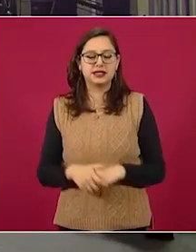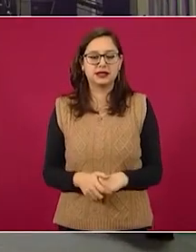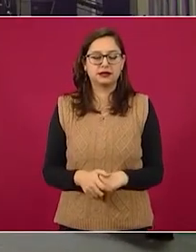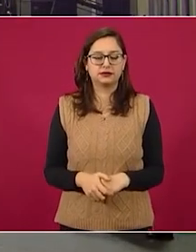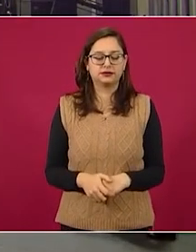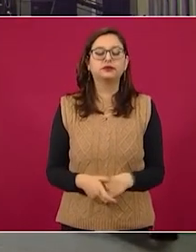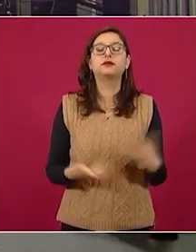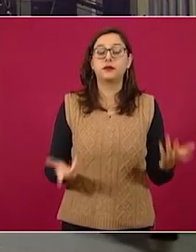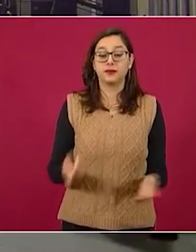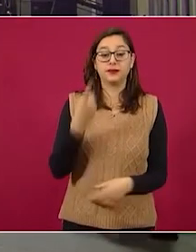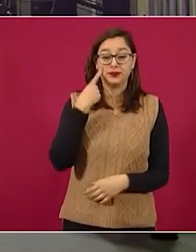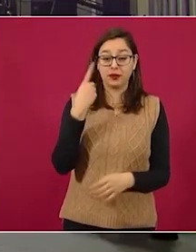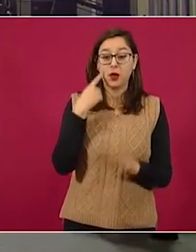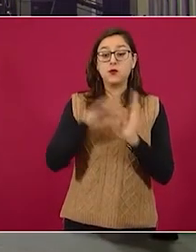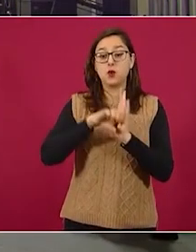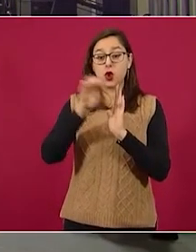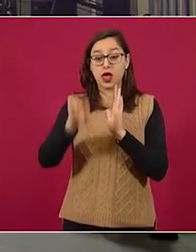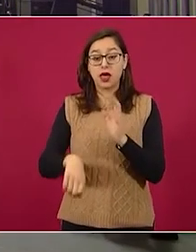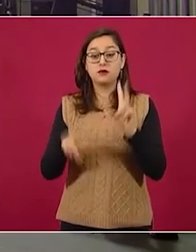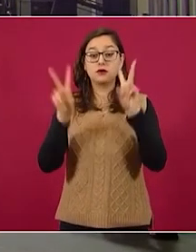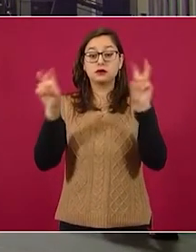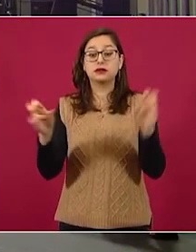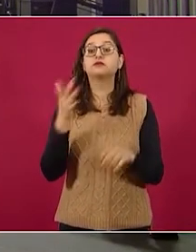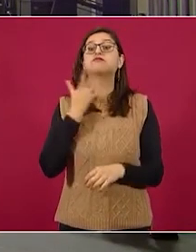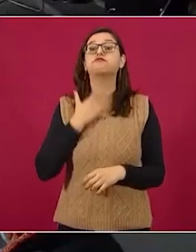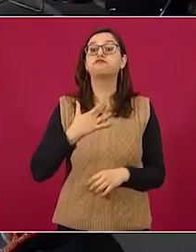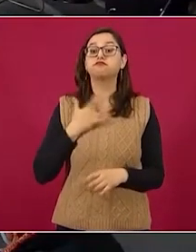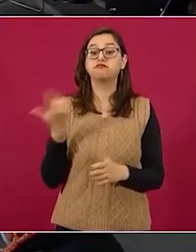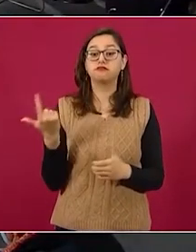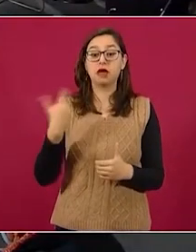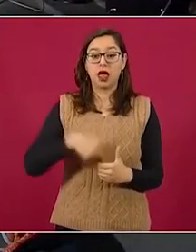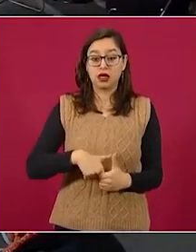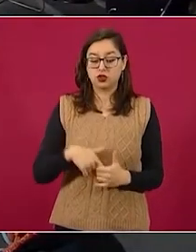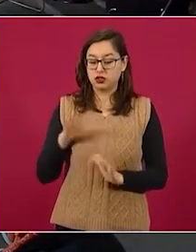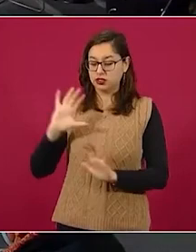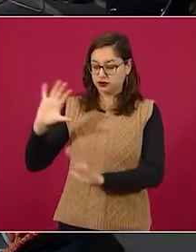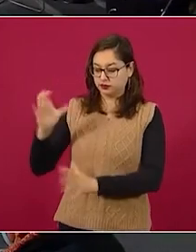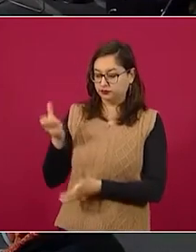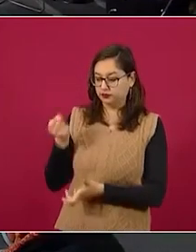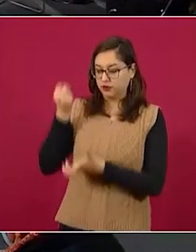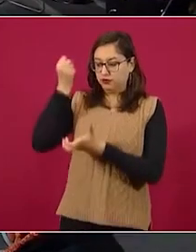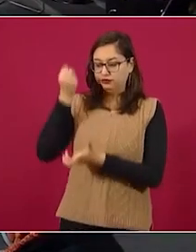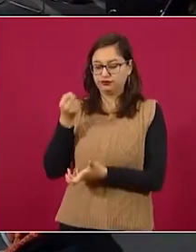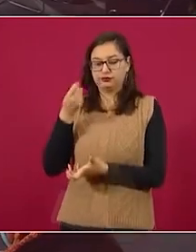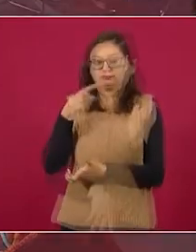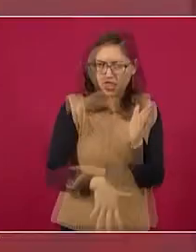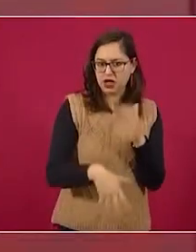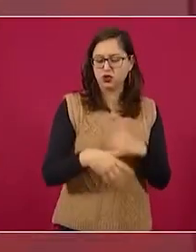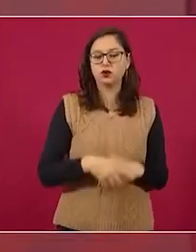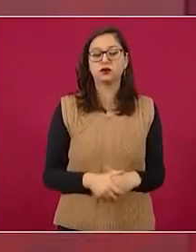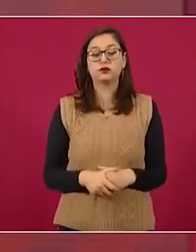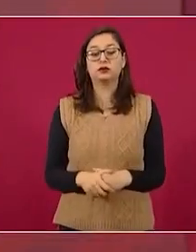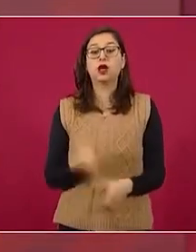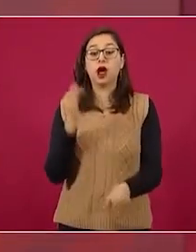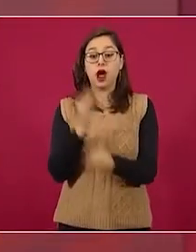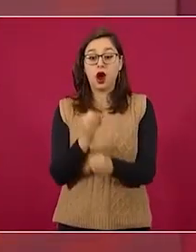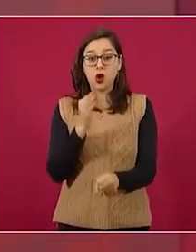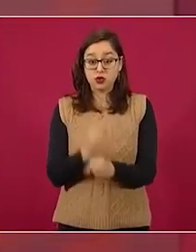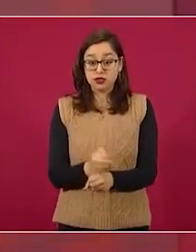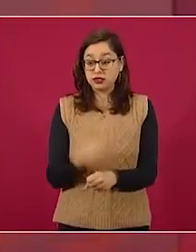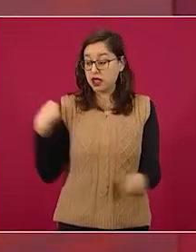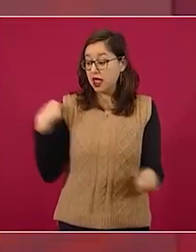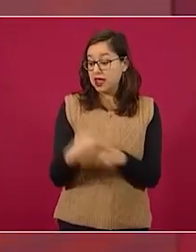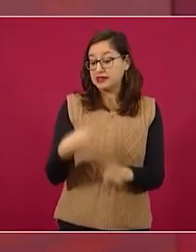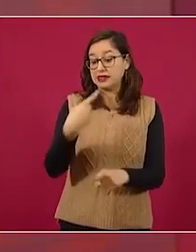¿cuánto subsidio se está destinando del presupuesto público a la gasolina? 100 por ciento.